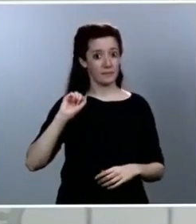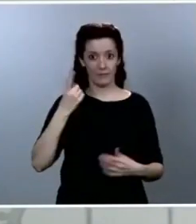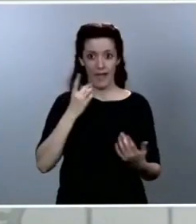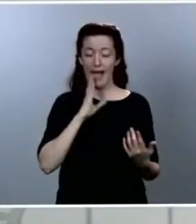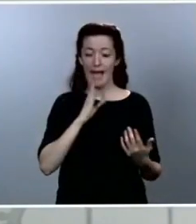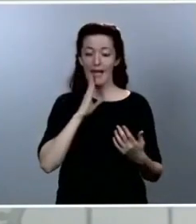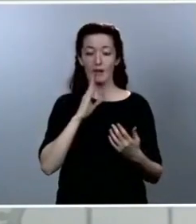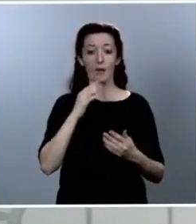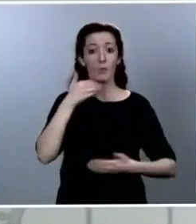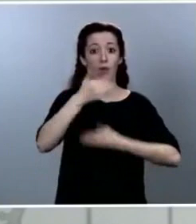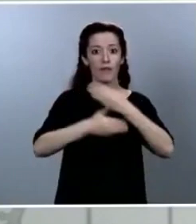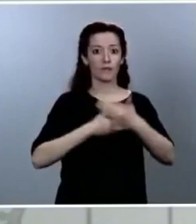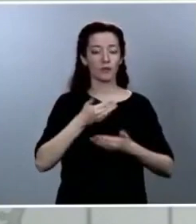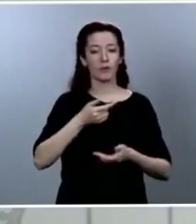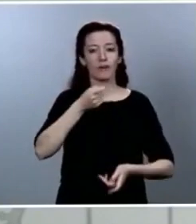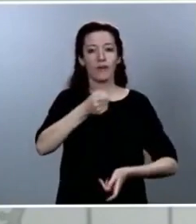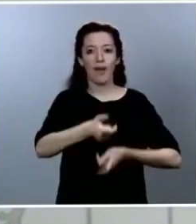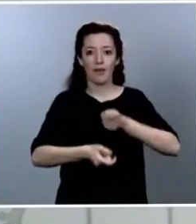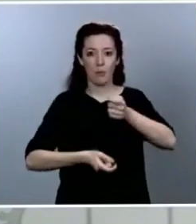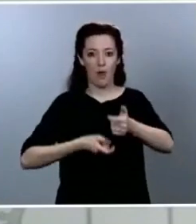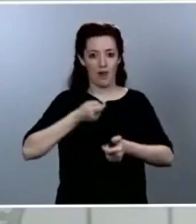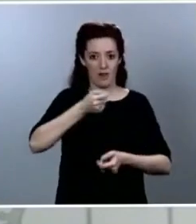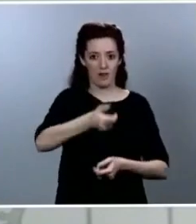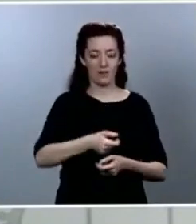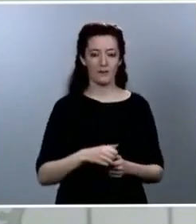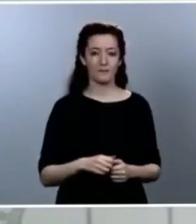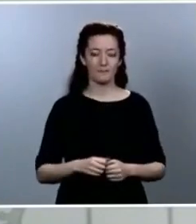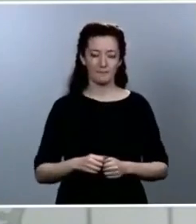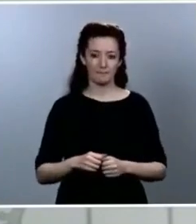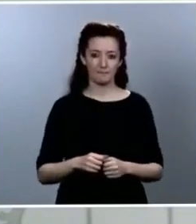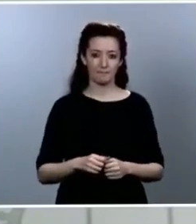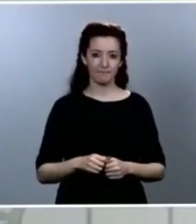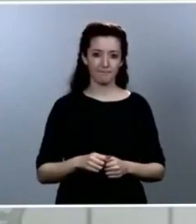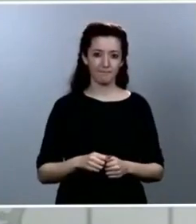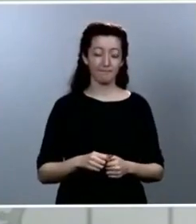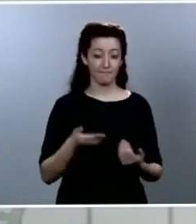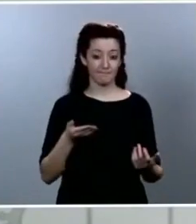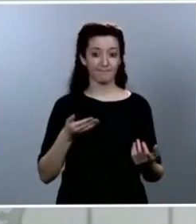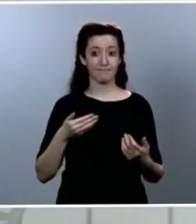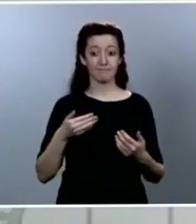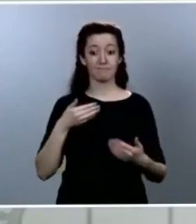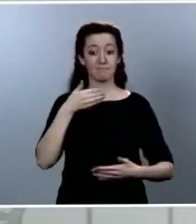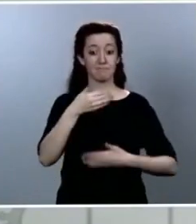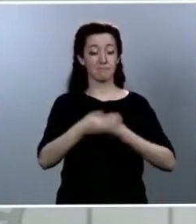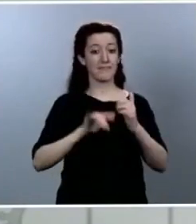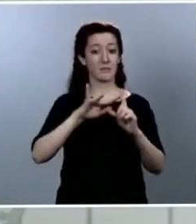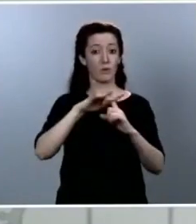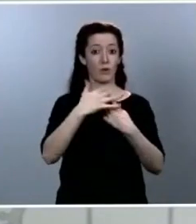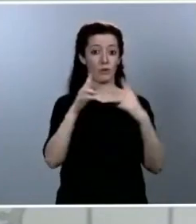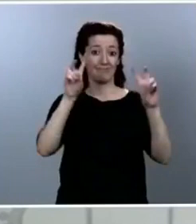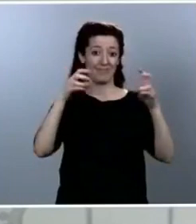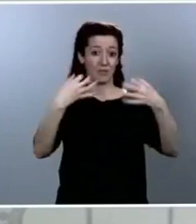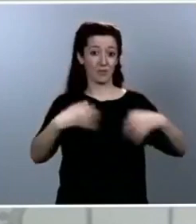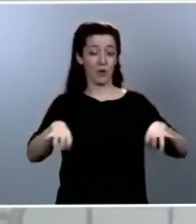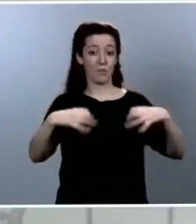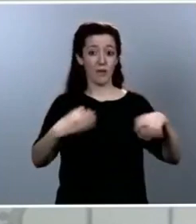en segundo lugar, esta desescalada, esta transición hacia esa nueva normalidad, será asimétrica. Es decir,